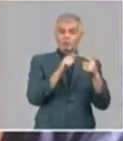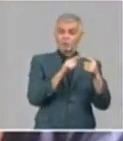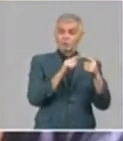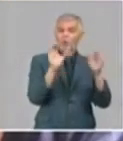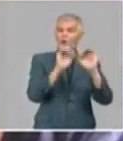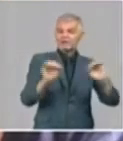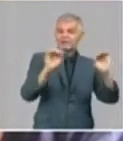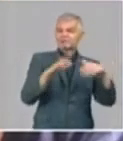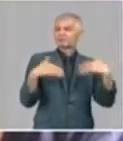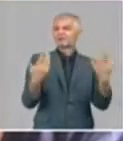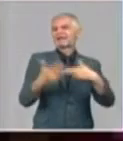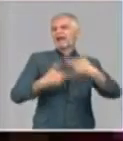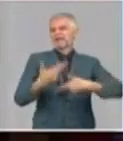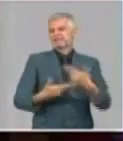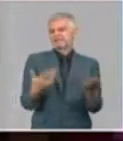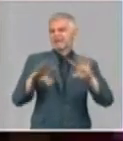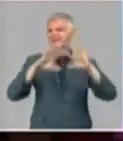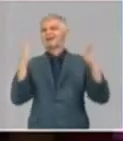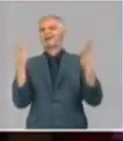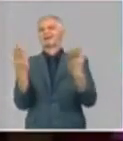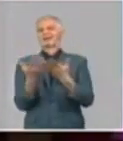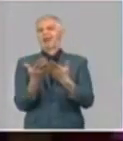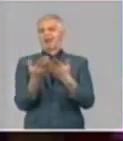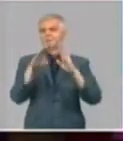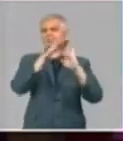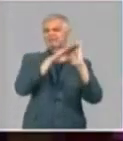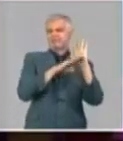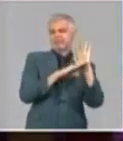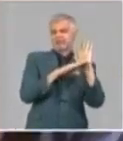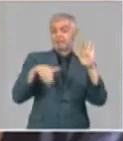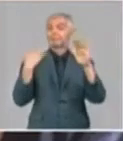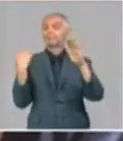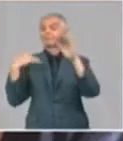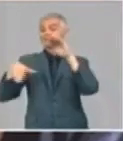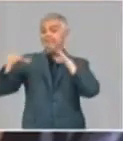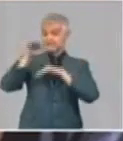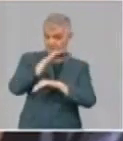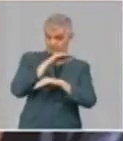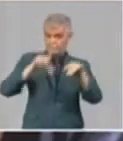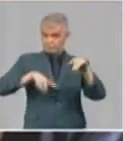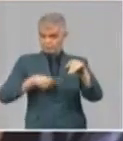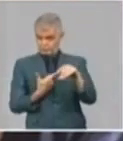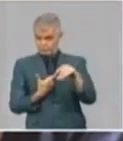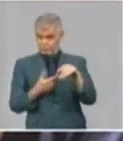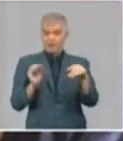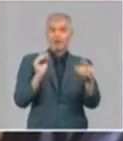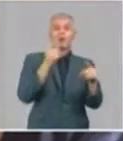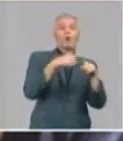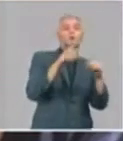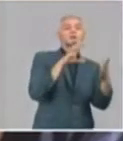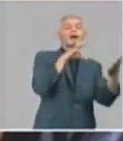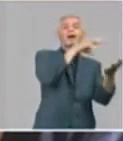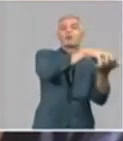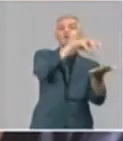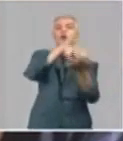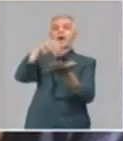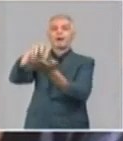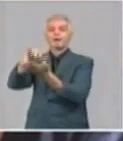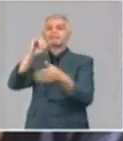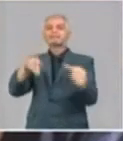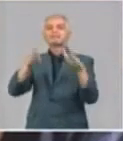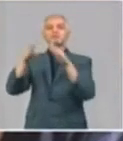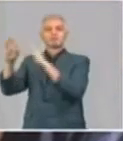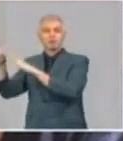organizativas de carácter general en el Ministerio y en las instituciones, se establecieron los puestos de dirección correspondientes y se